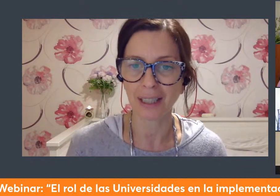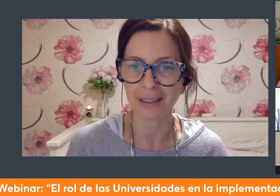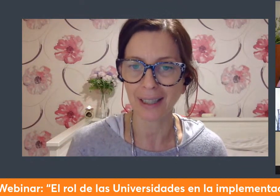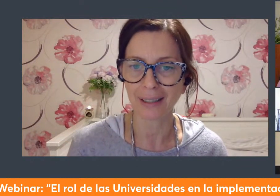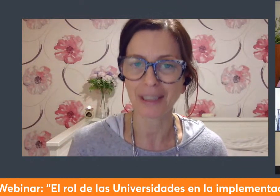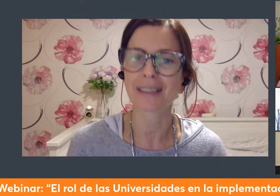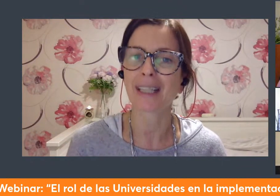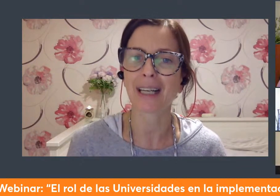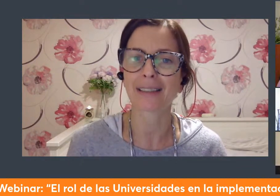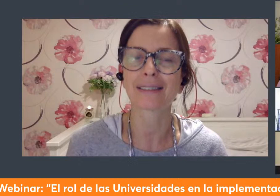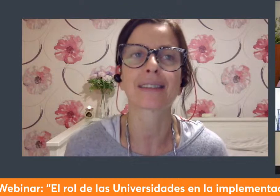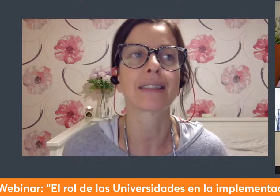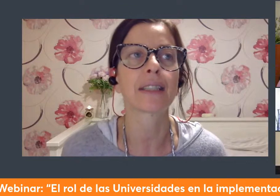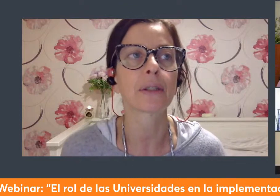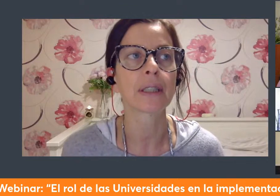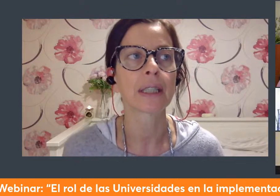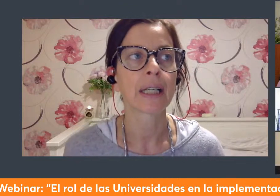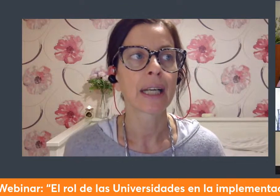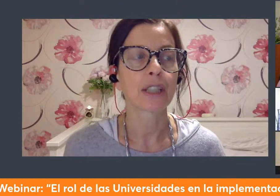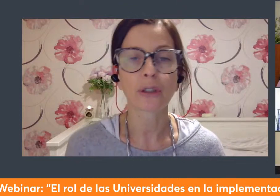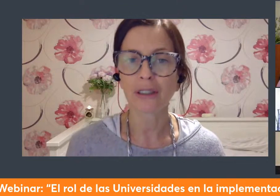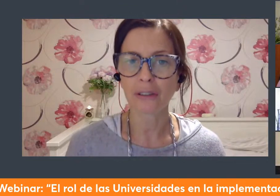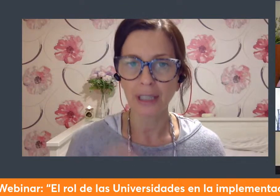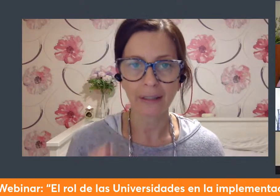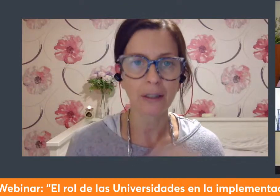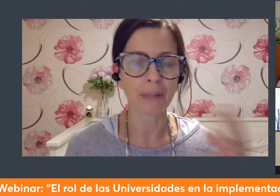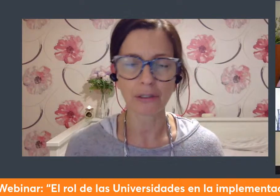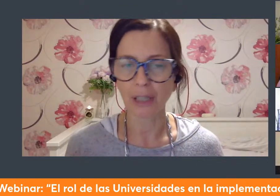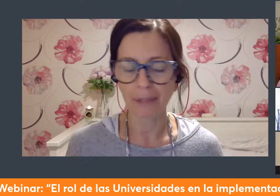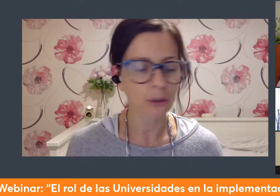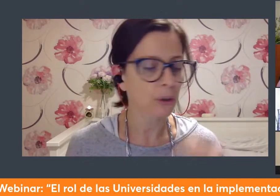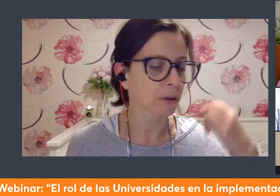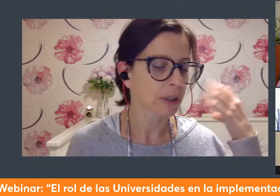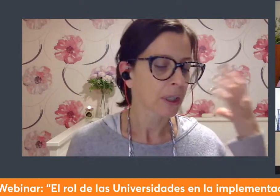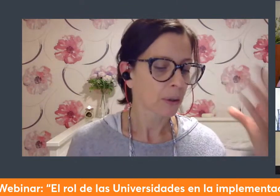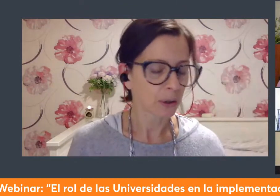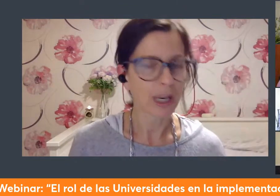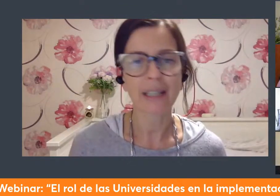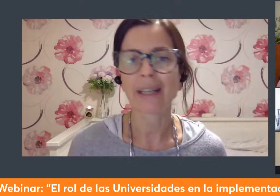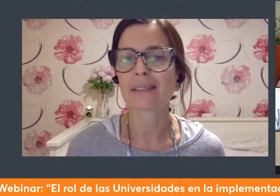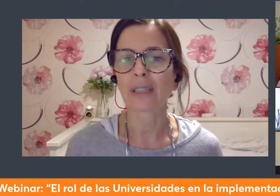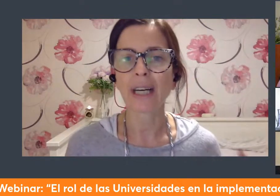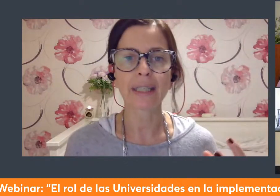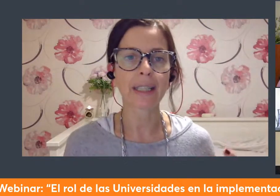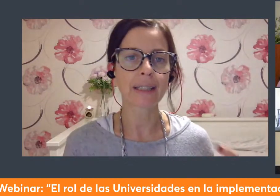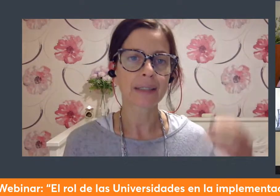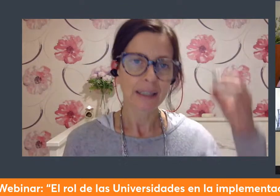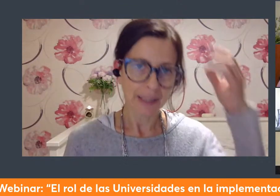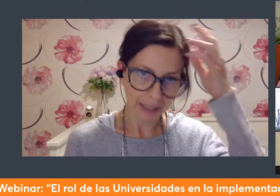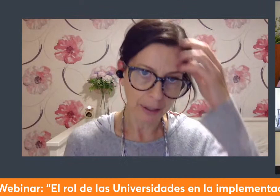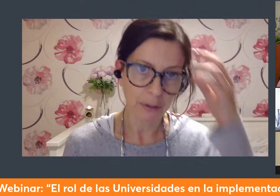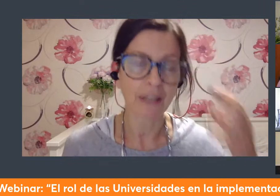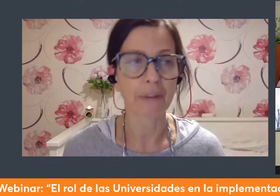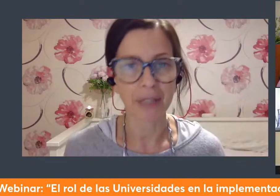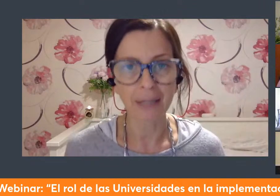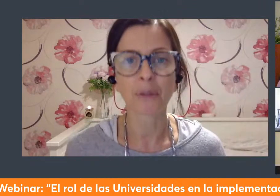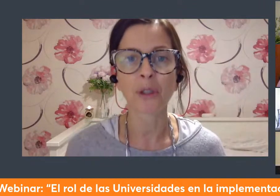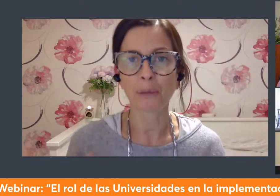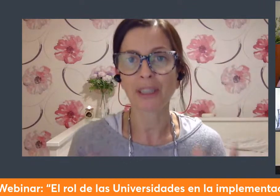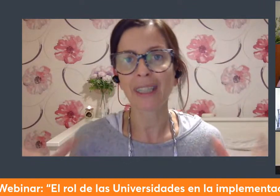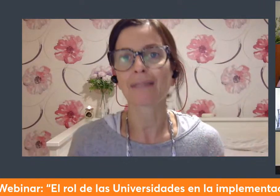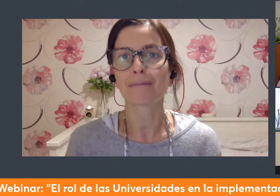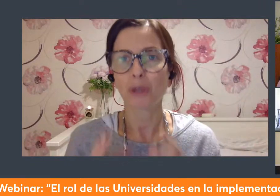experiencia de Chile está bastante clara en ese sentido y yo creo que eso tiene que ver con varios elementos con olas reaccionarias tiene que ver con el